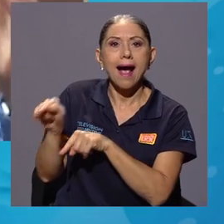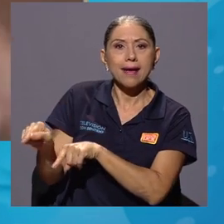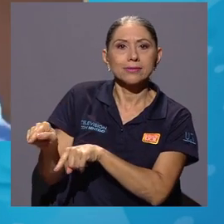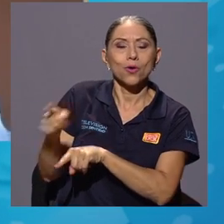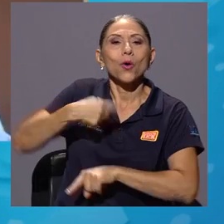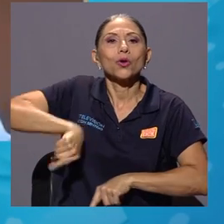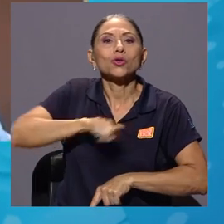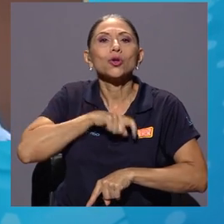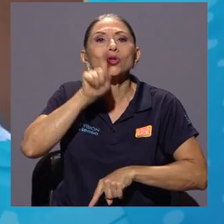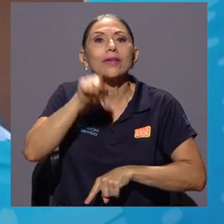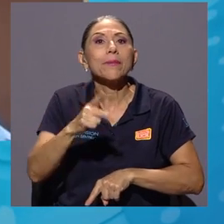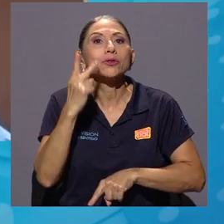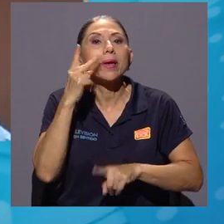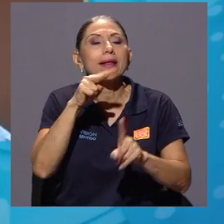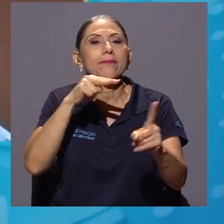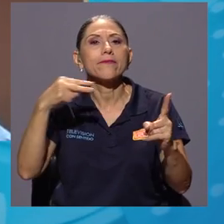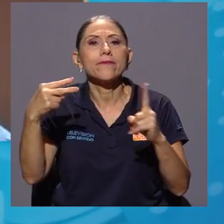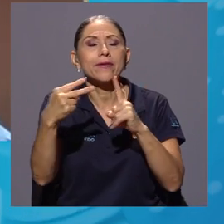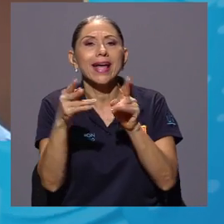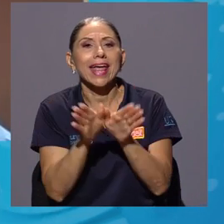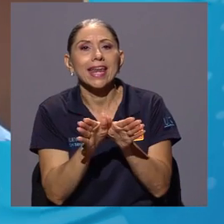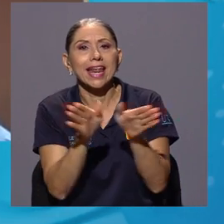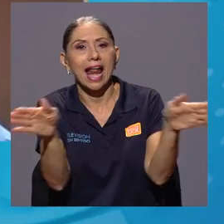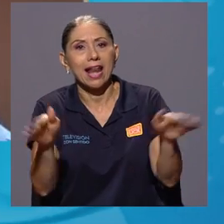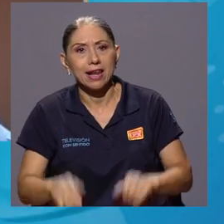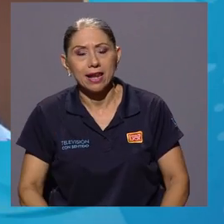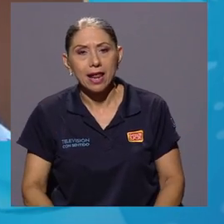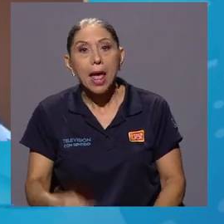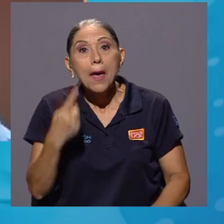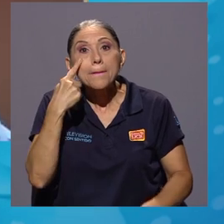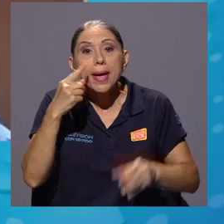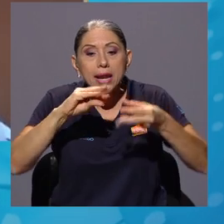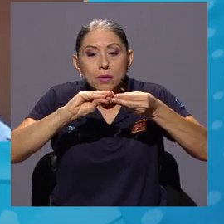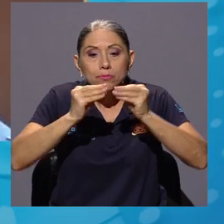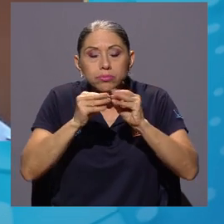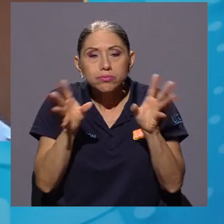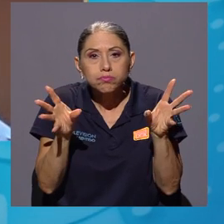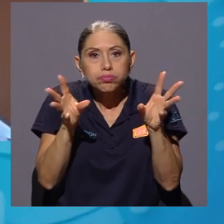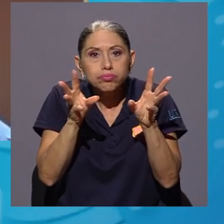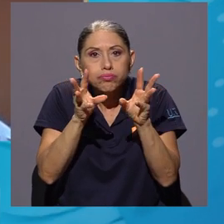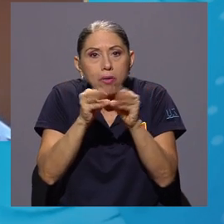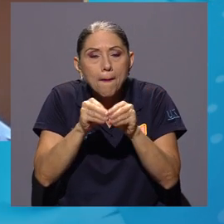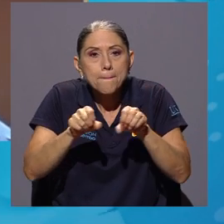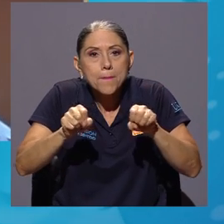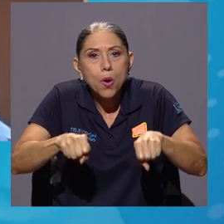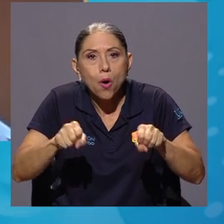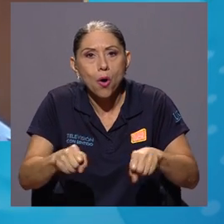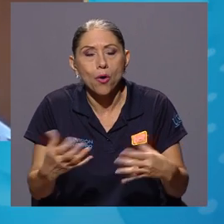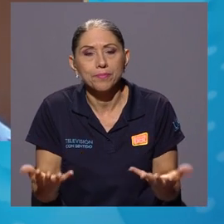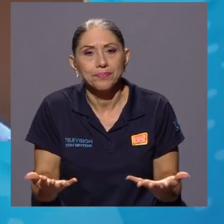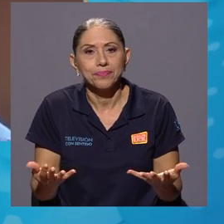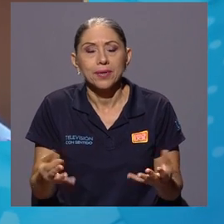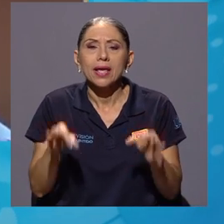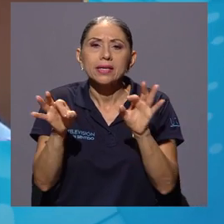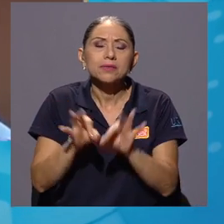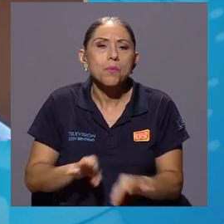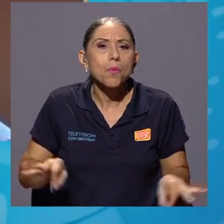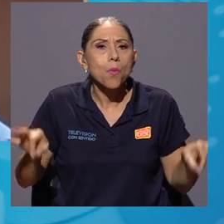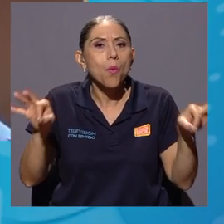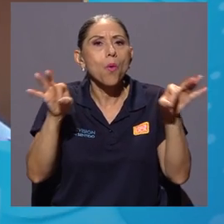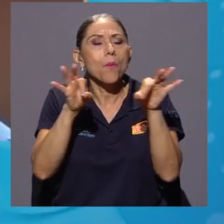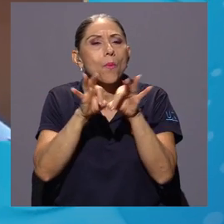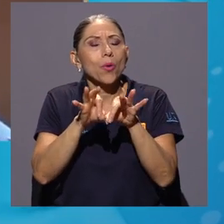más general, ver probabilidades y es aquí donde se nos hace importantísimo el poder